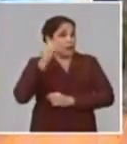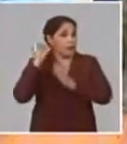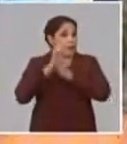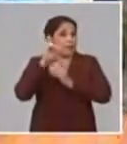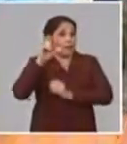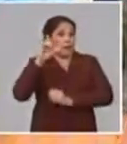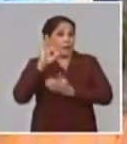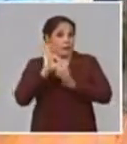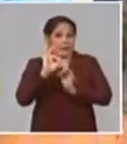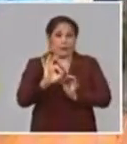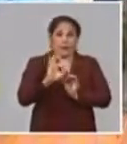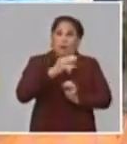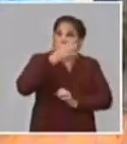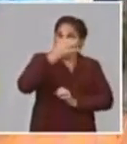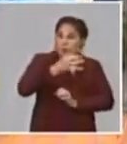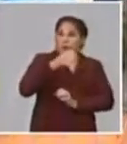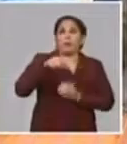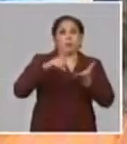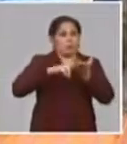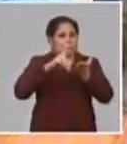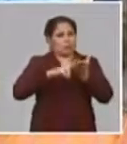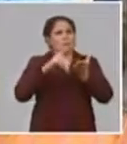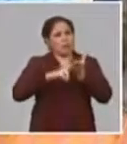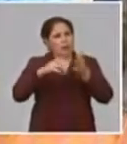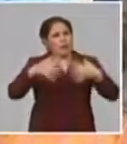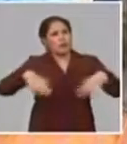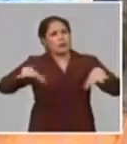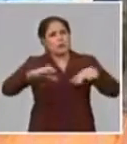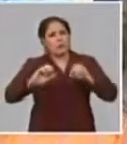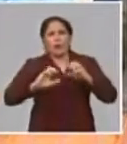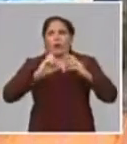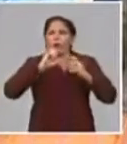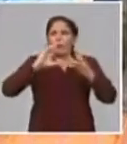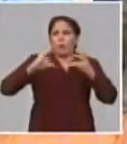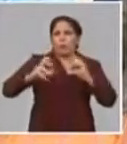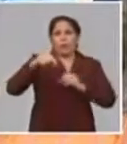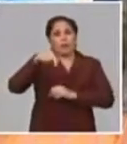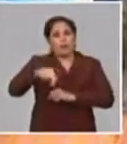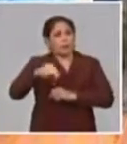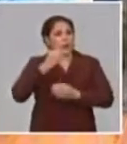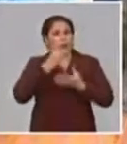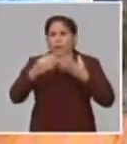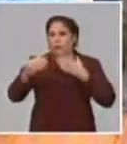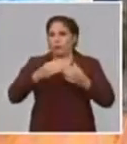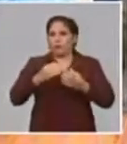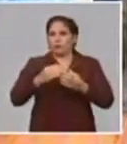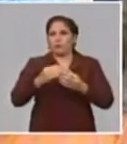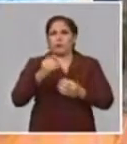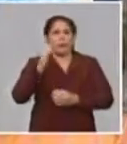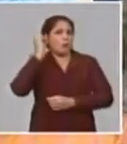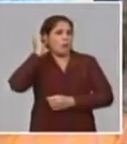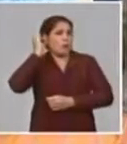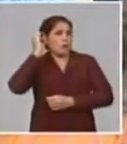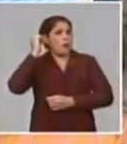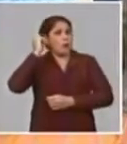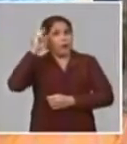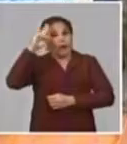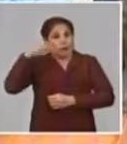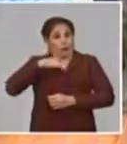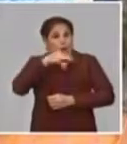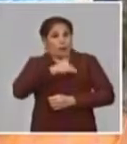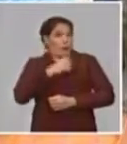toda nuestra membresía en función de una situación tan compleja como la que tenemos. No sabemos de pandemia, pero de